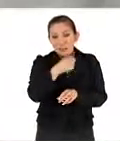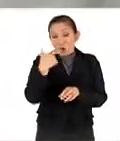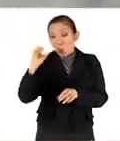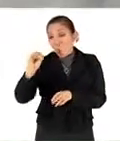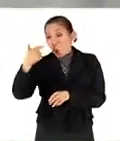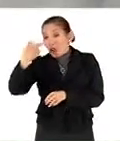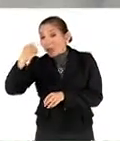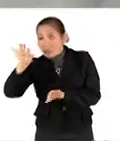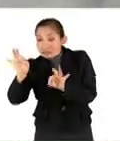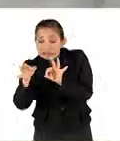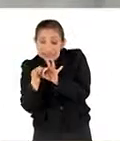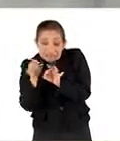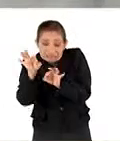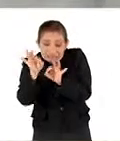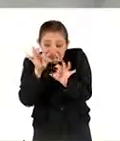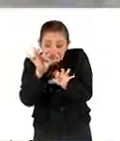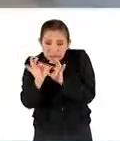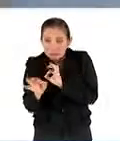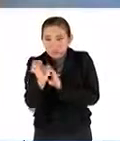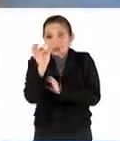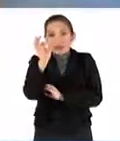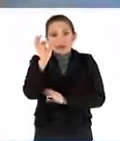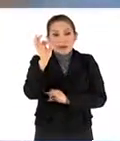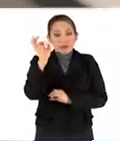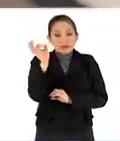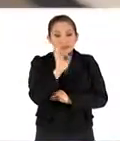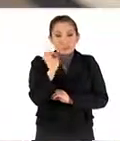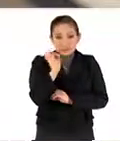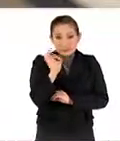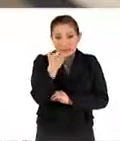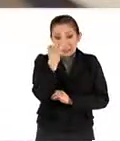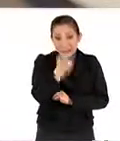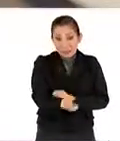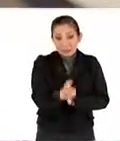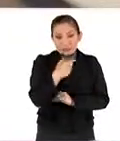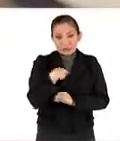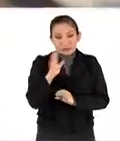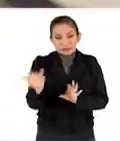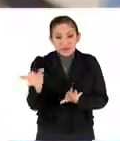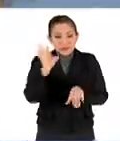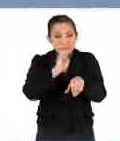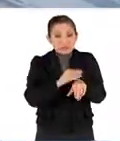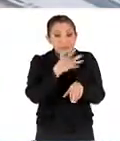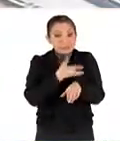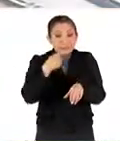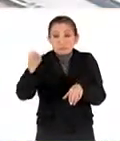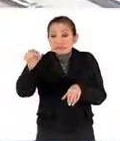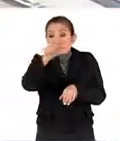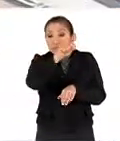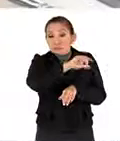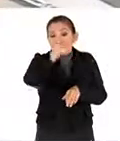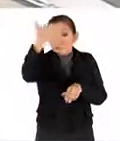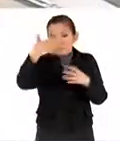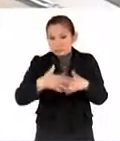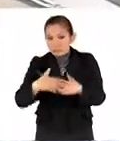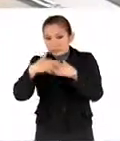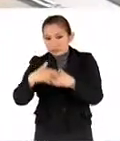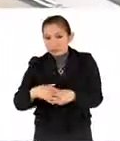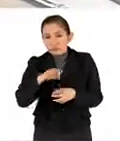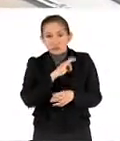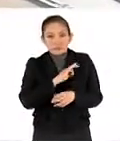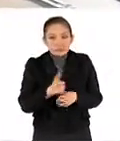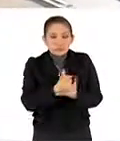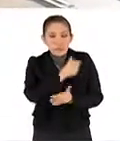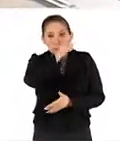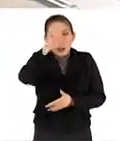específicos y si esta patente la tiene alguna compañía, entonces tendríamos